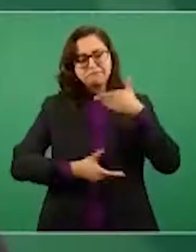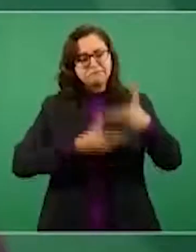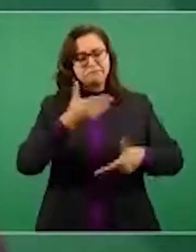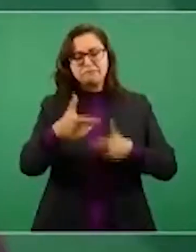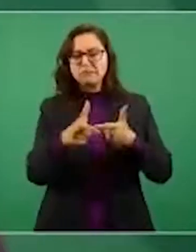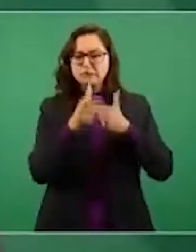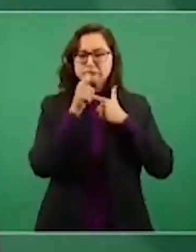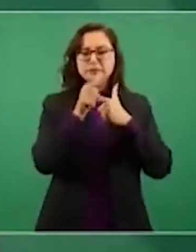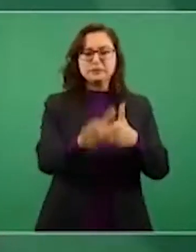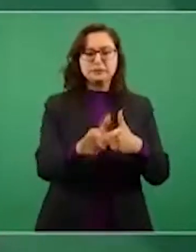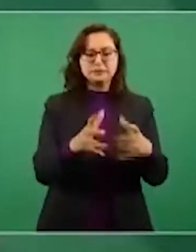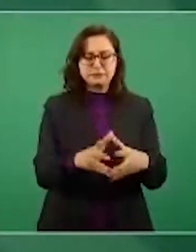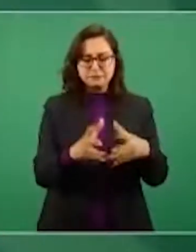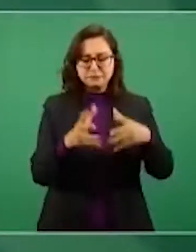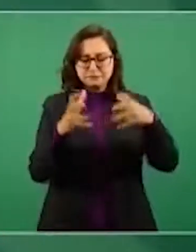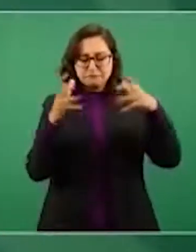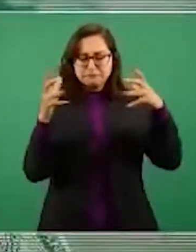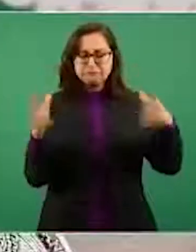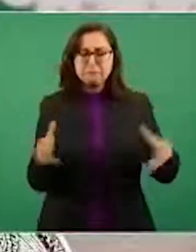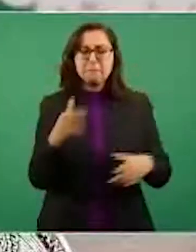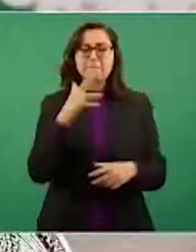y madurando.